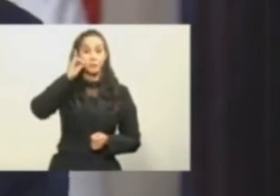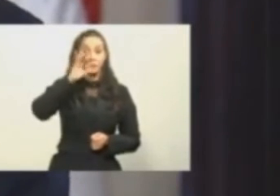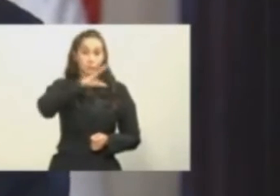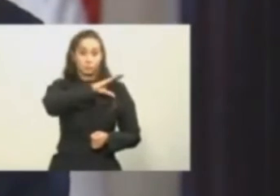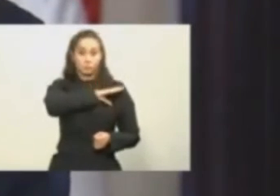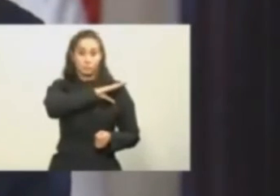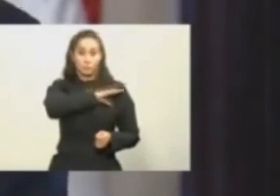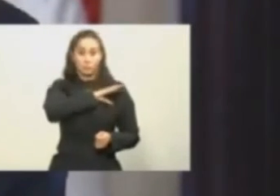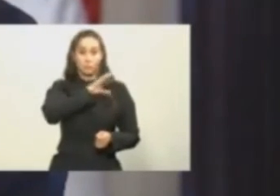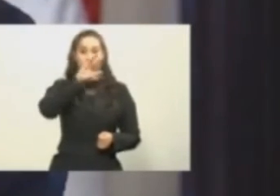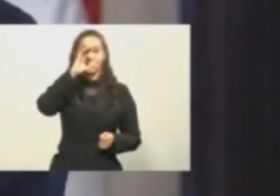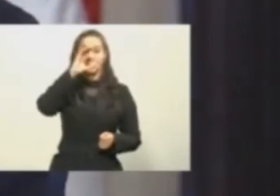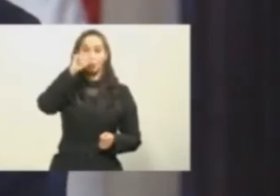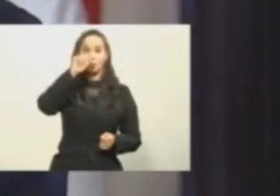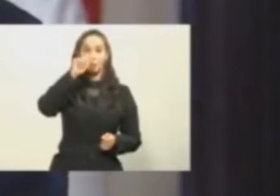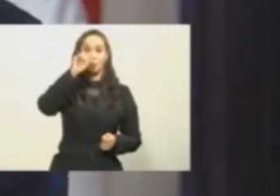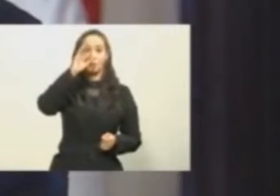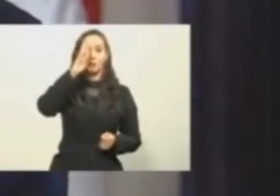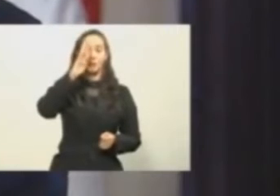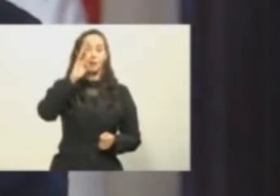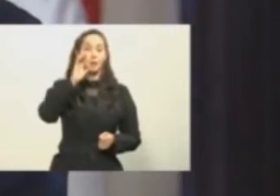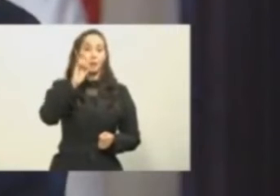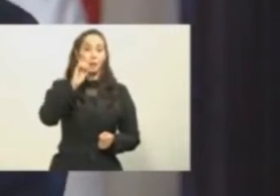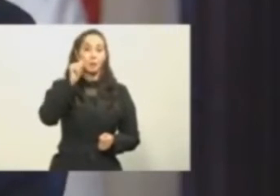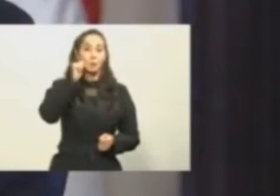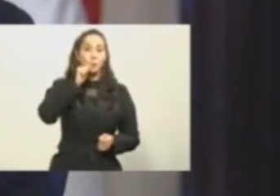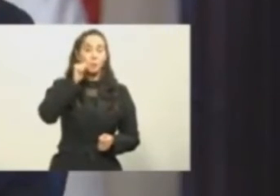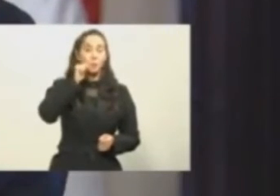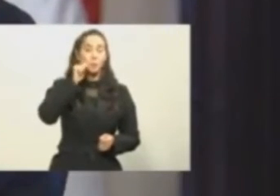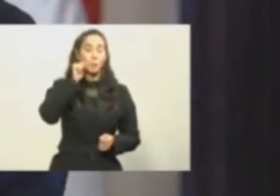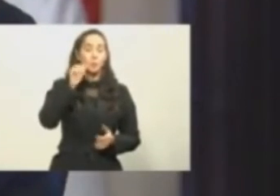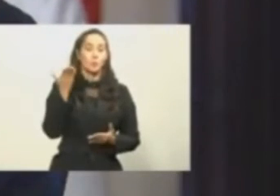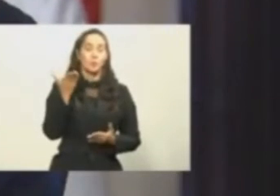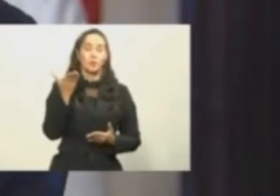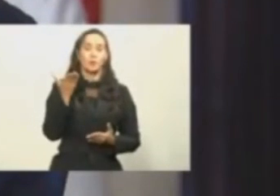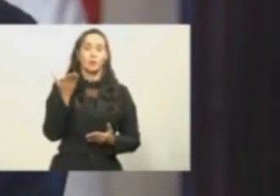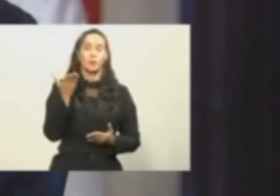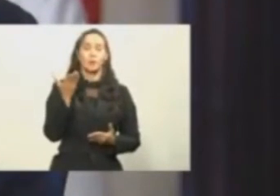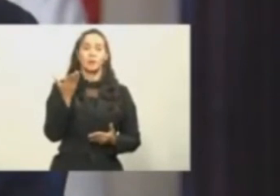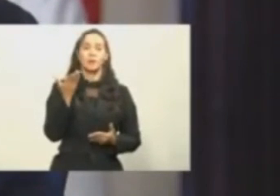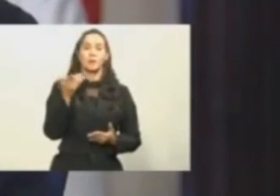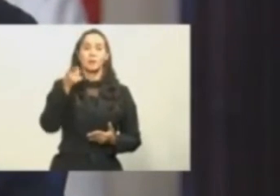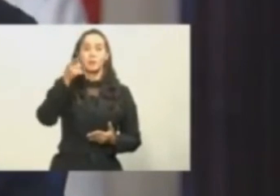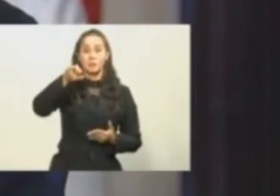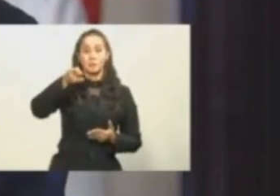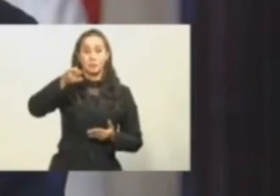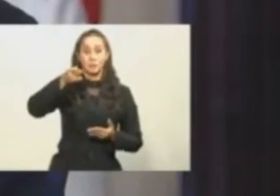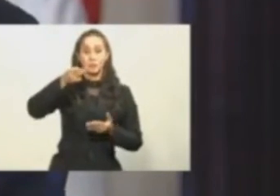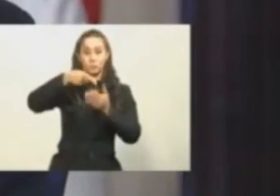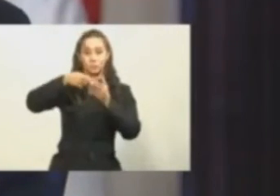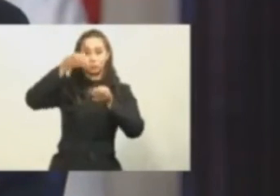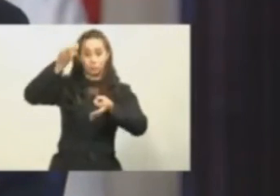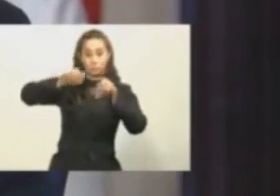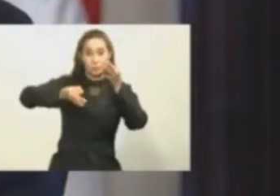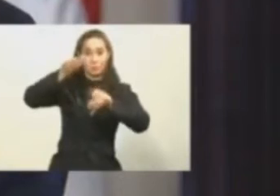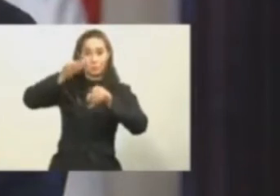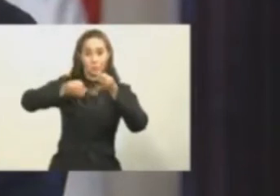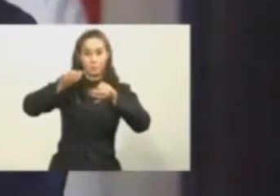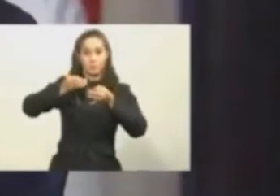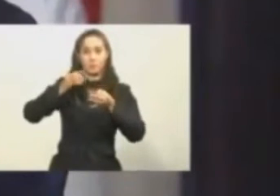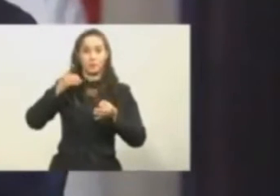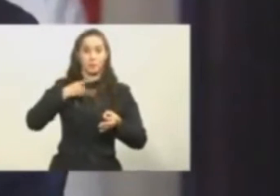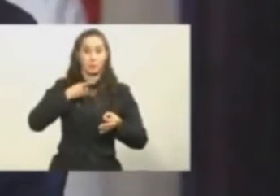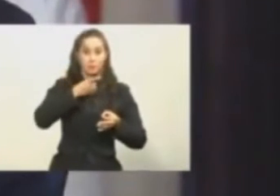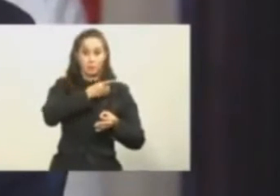que una mujer, como usted menciona, se está sometiendo a la justicia al diputado.